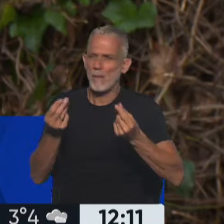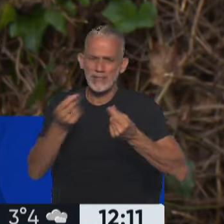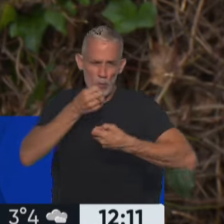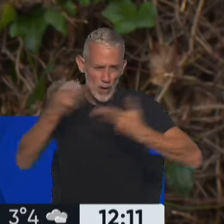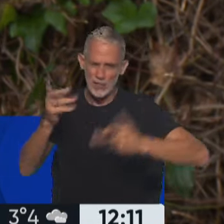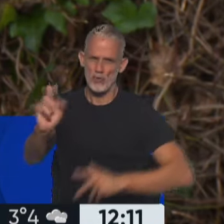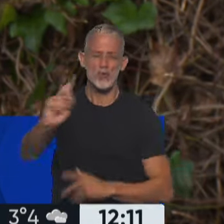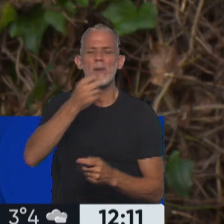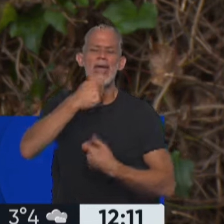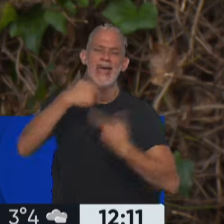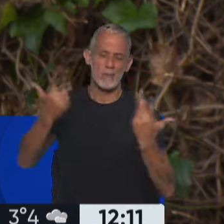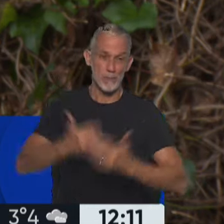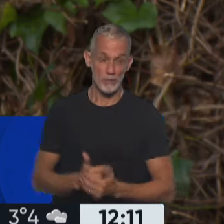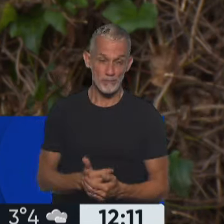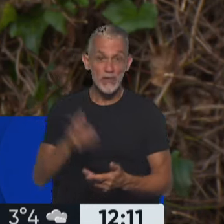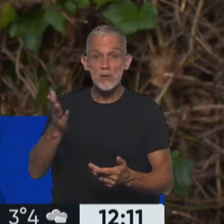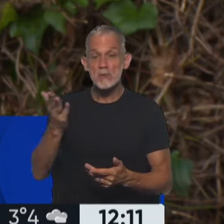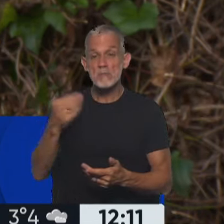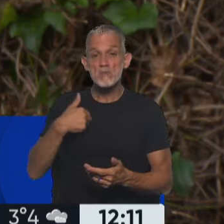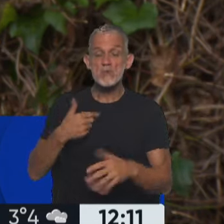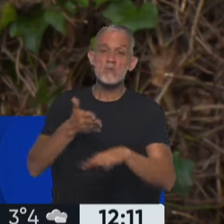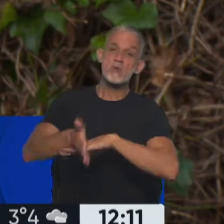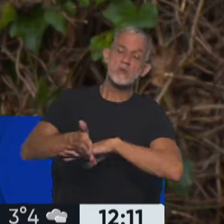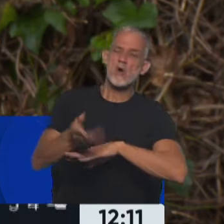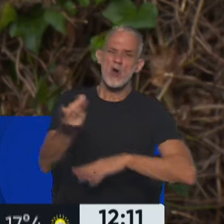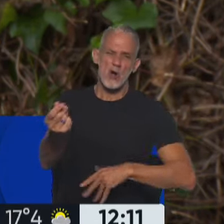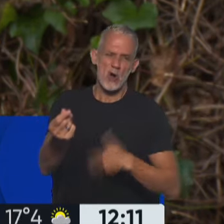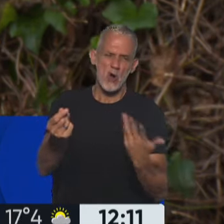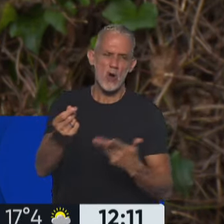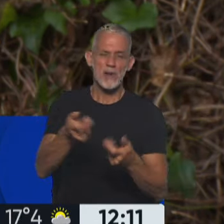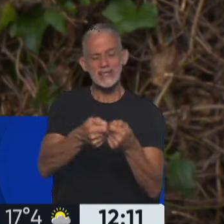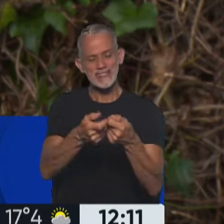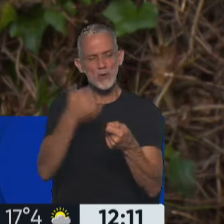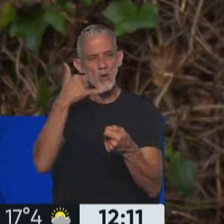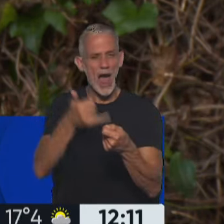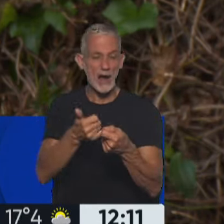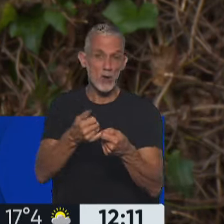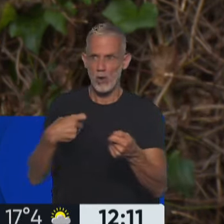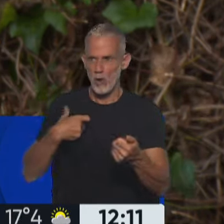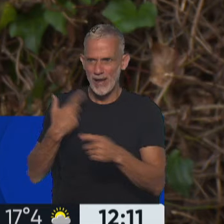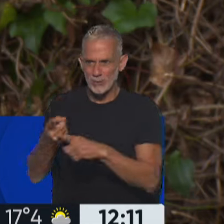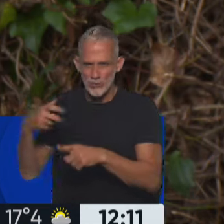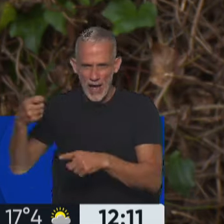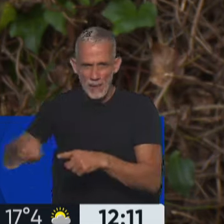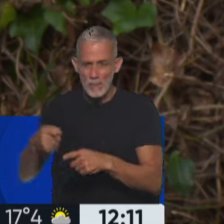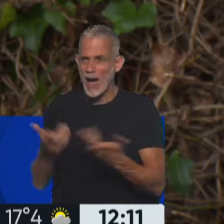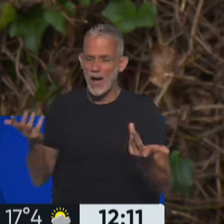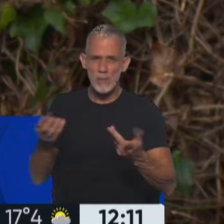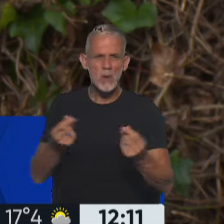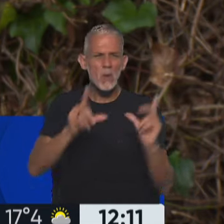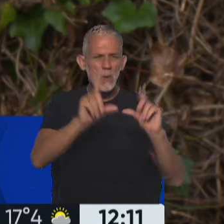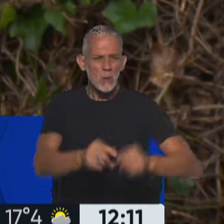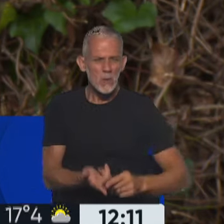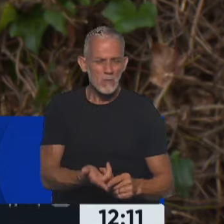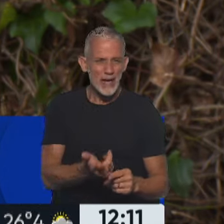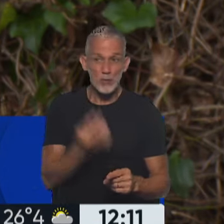cosa. Y voy a poner un ejemplo, cuando uno entra o adquiere un telefonía celular o prepaga, paga un monto mucho menor que a lo